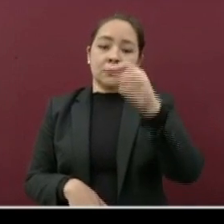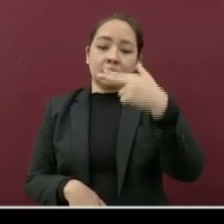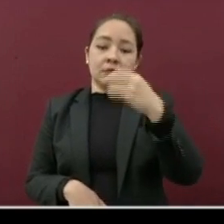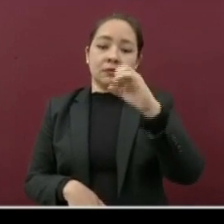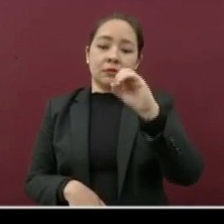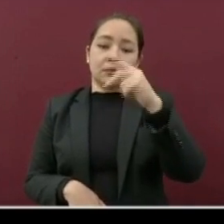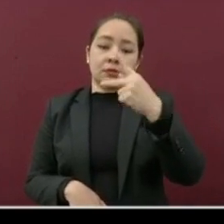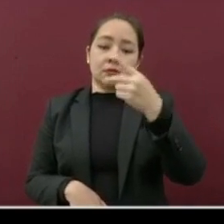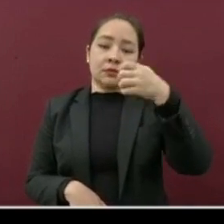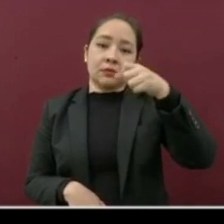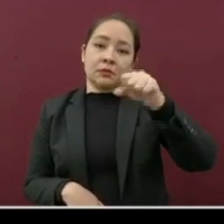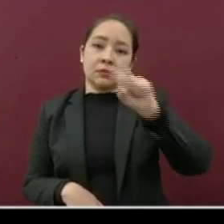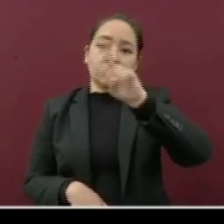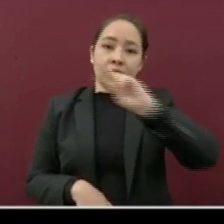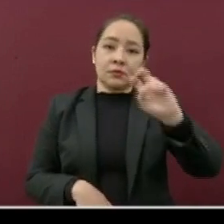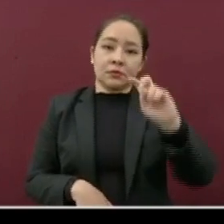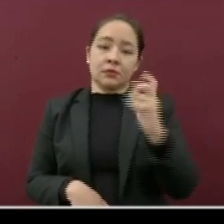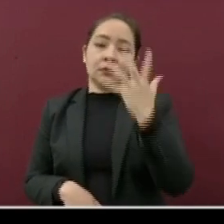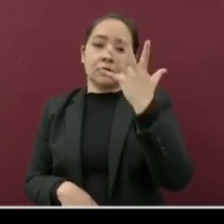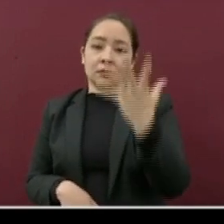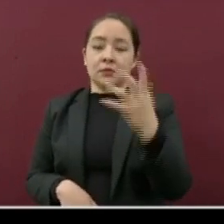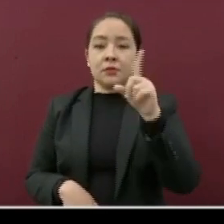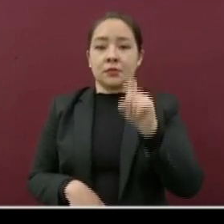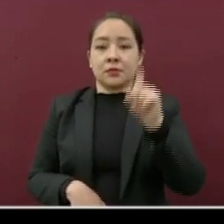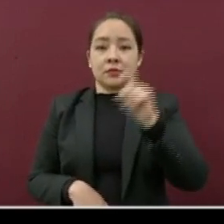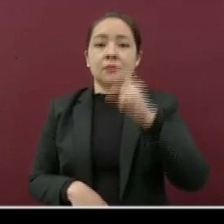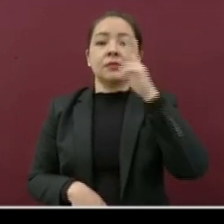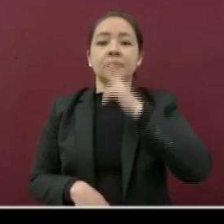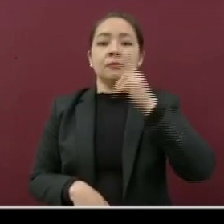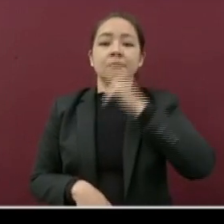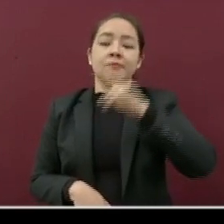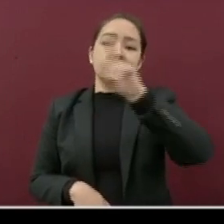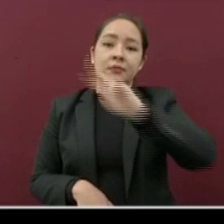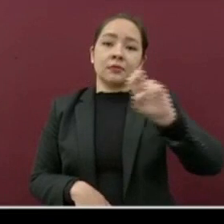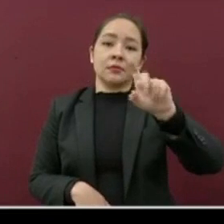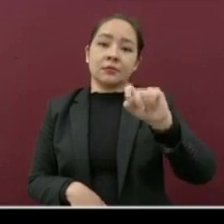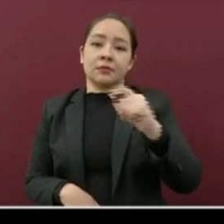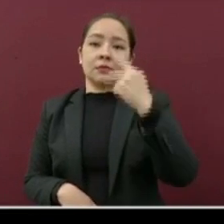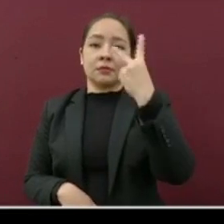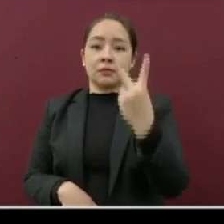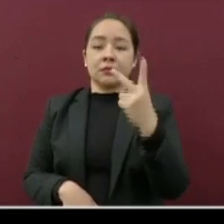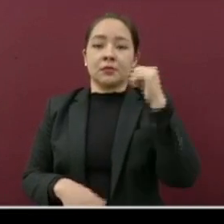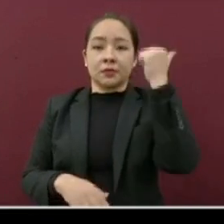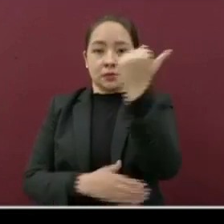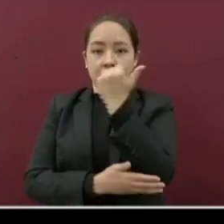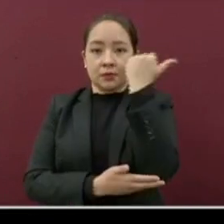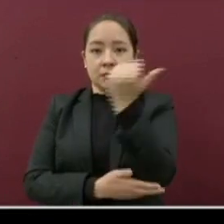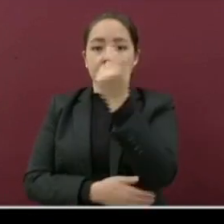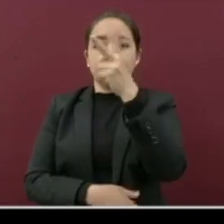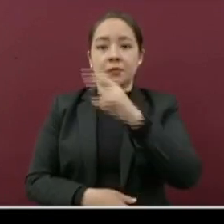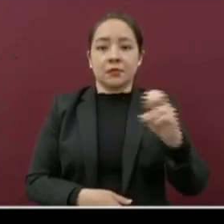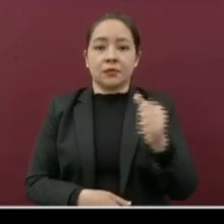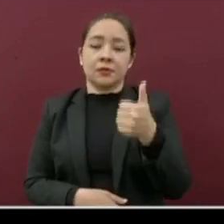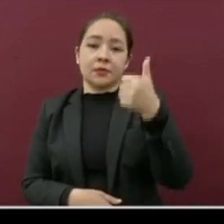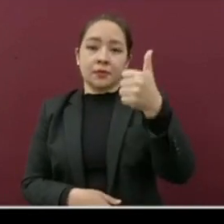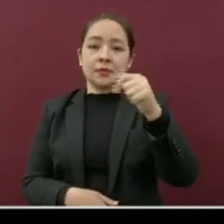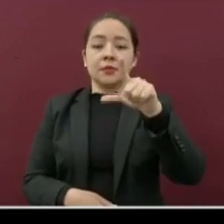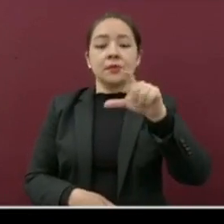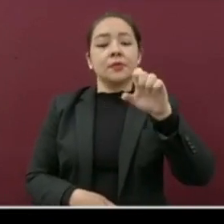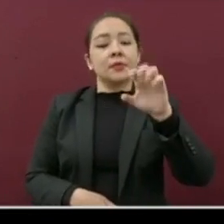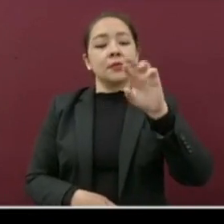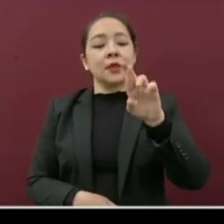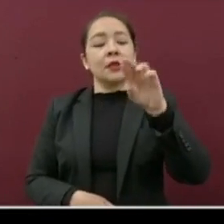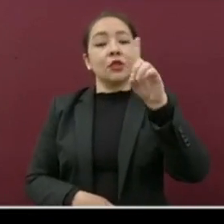235. Aguadulce, 222. Acayucan, 206. Hilerdo de